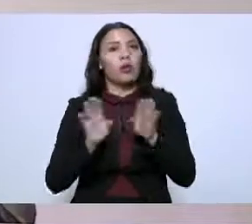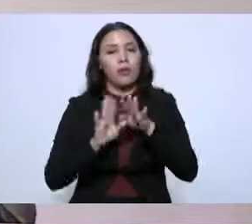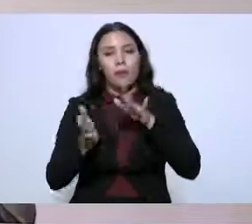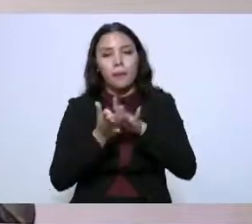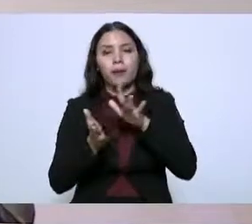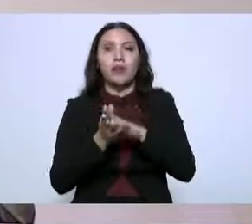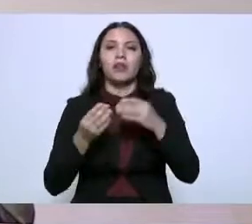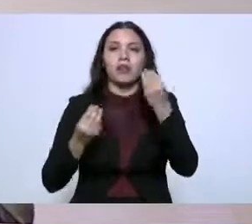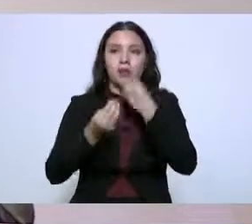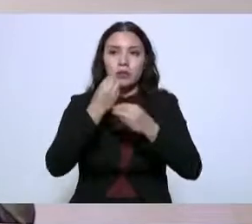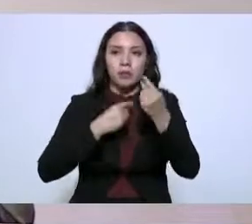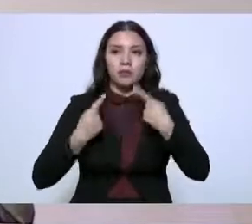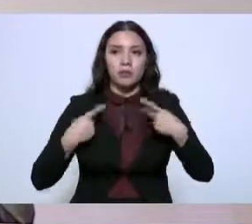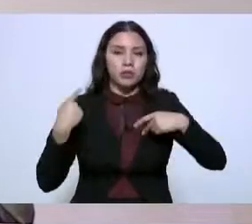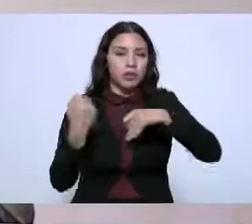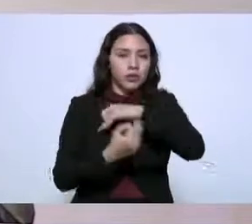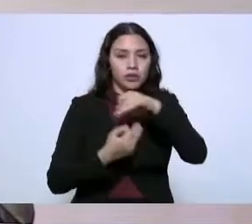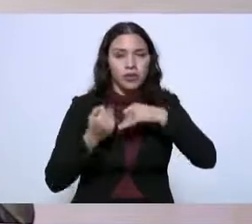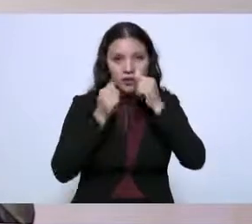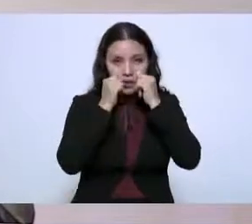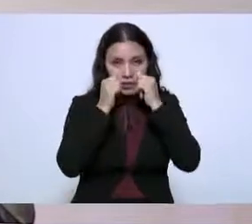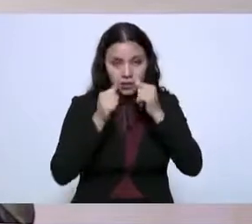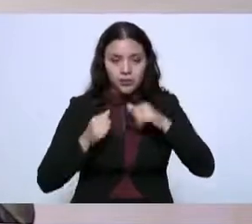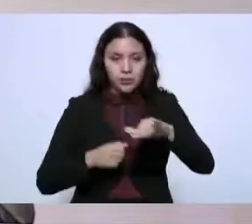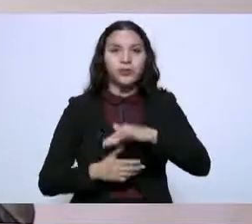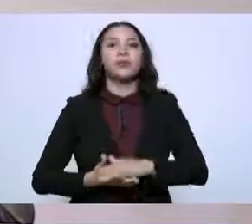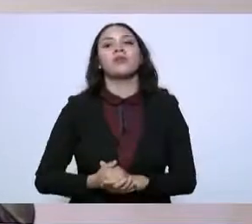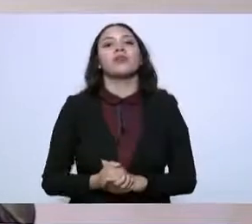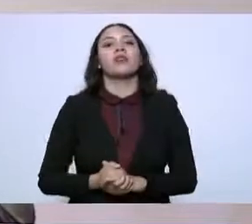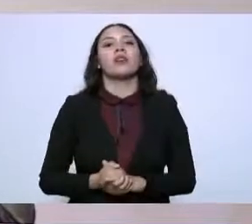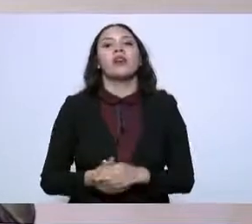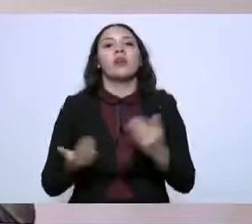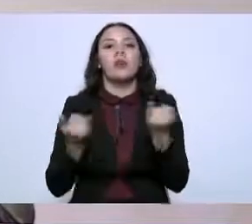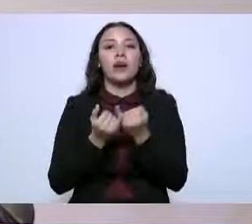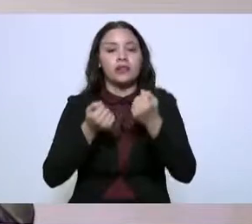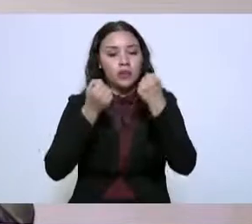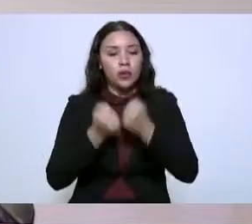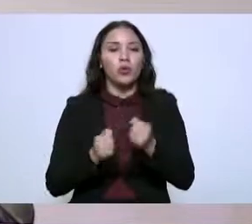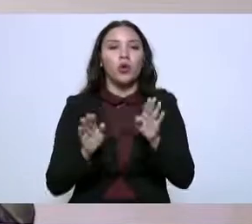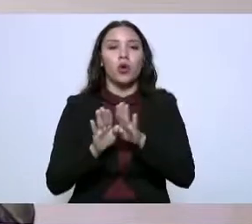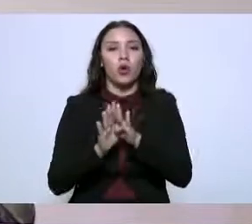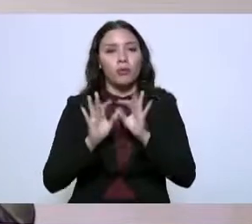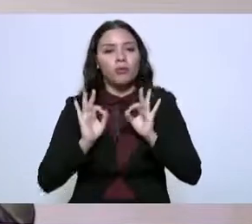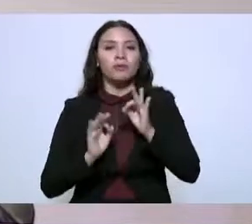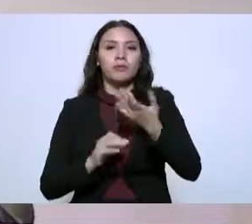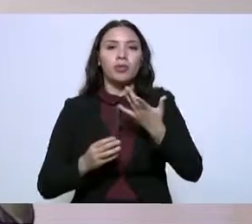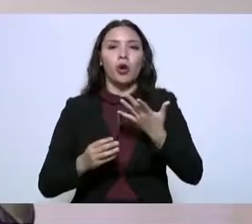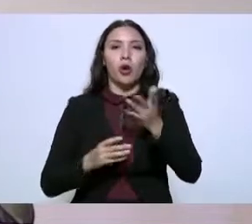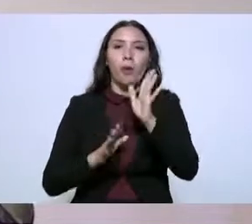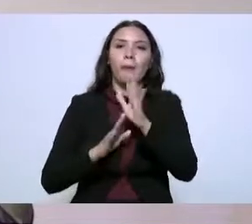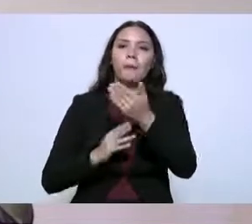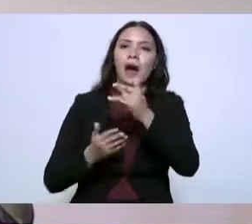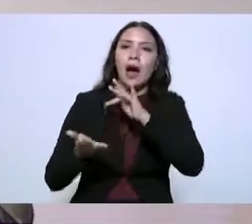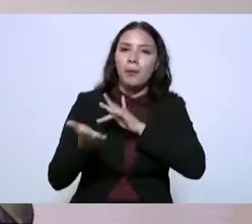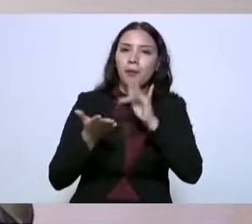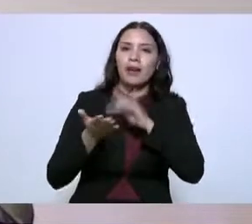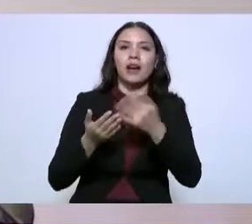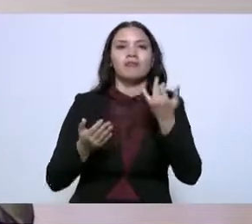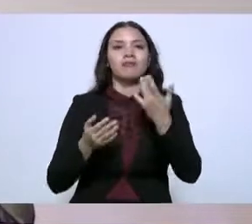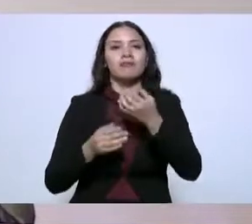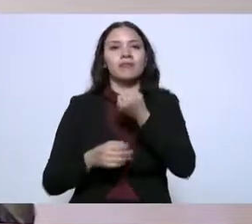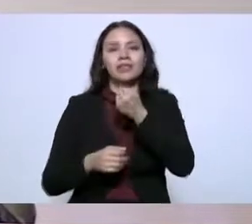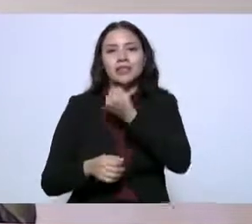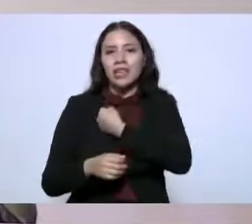a las regiones de atención prioritaria. Asegurar la calidad en la prestación de los servicios de salud